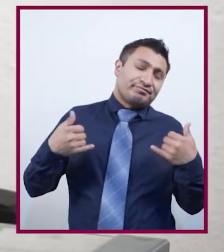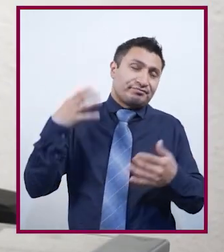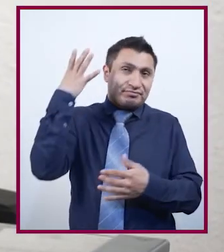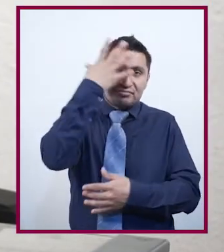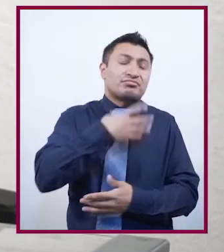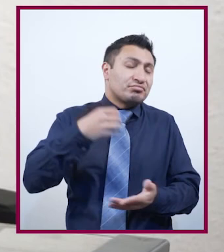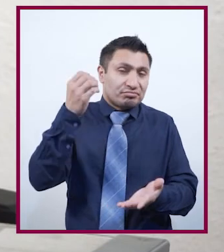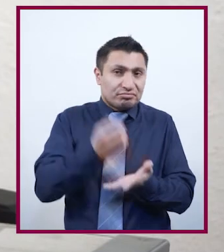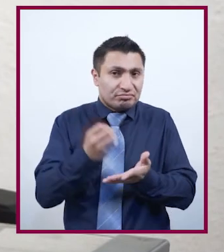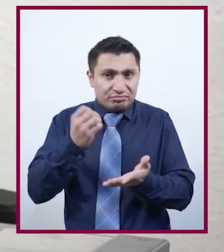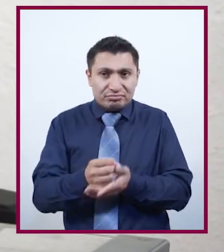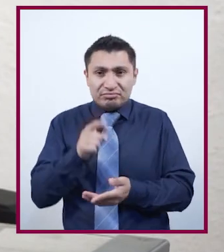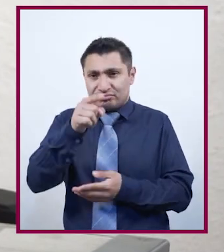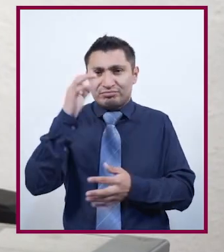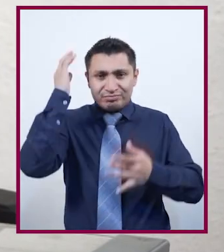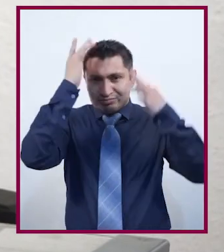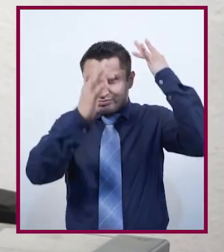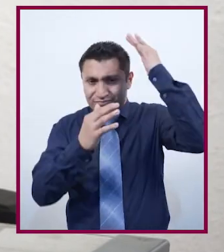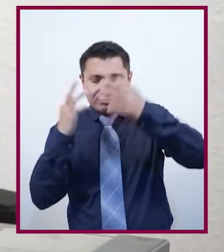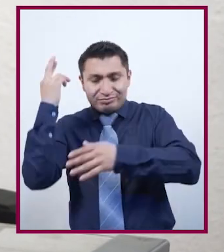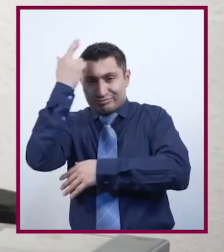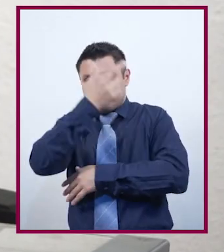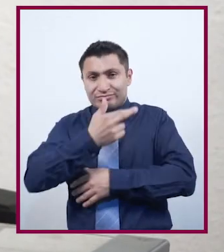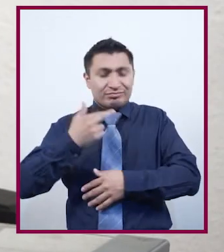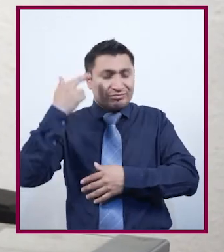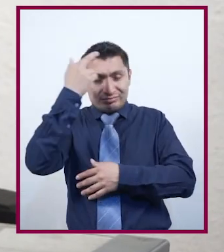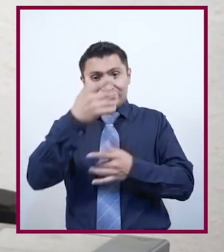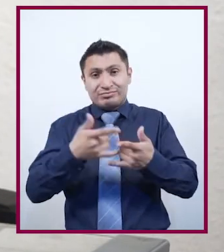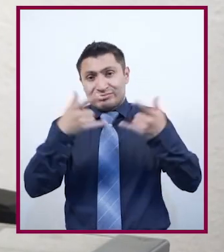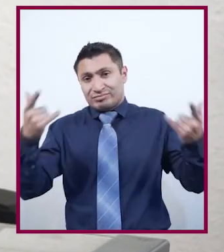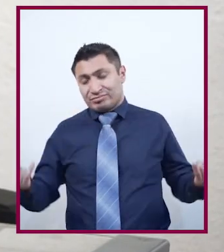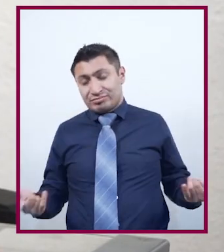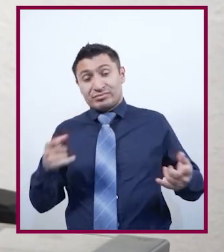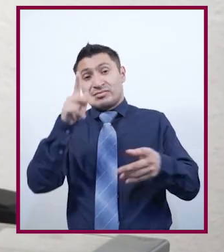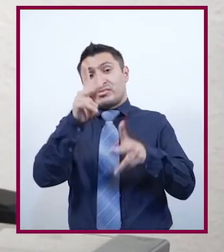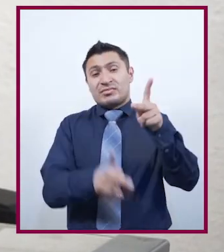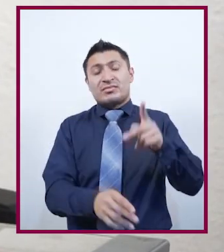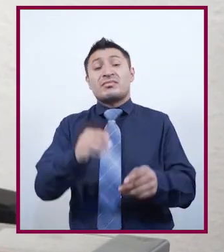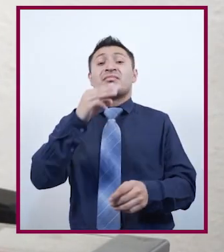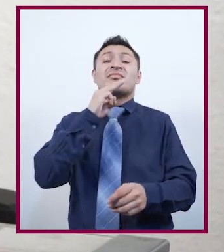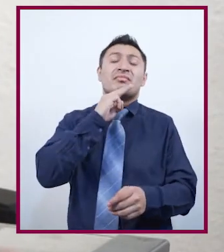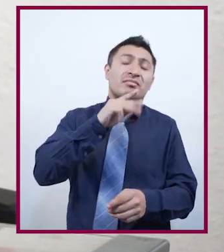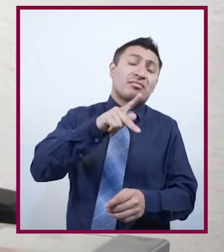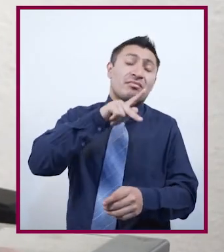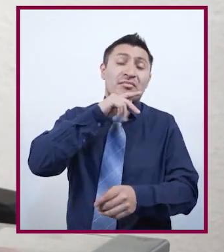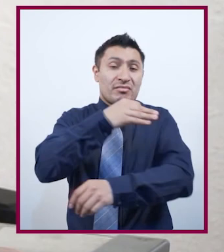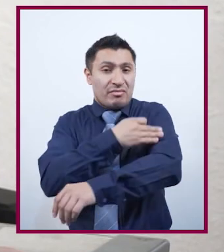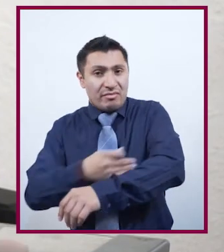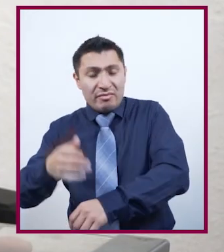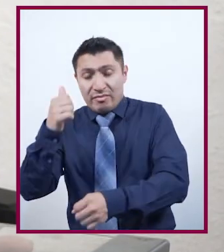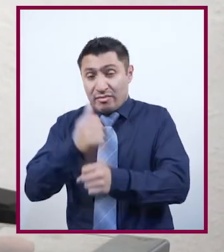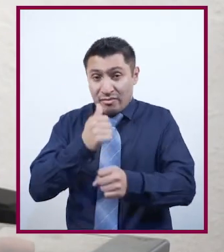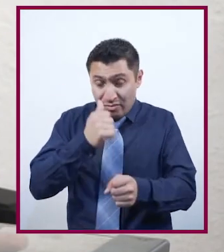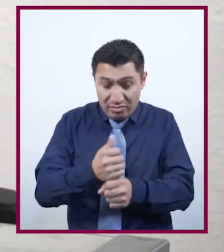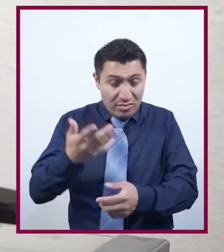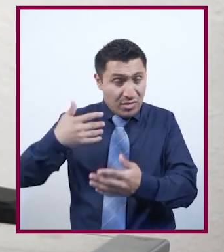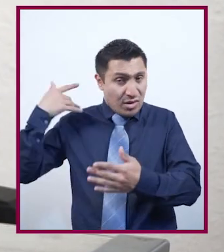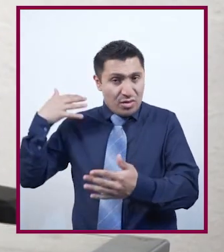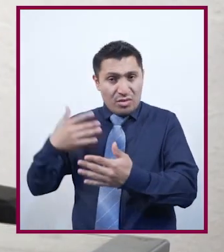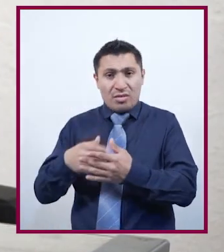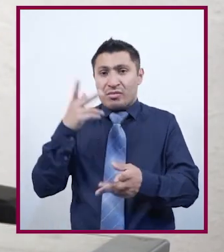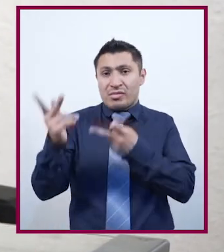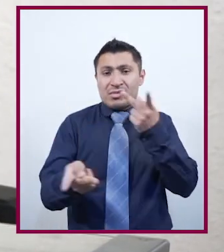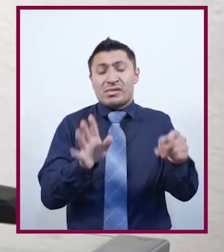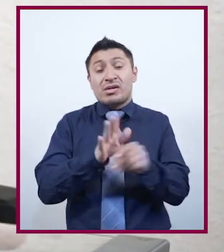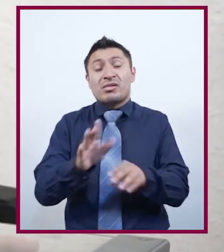juventud, divino tesoro! Analiza, recurre a la historia de carne y hueso, platica con tus padres, con tus abuelos. Pregunta cómo